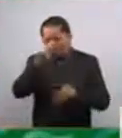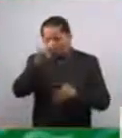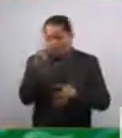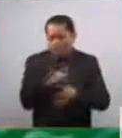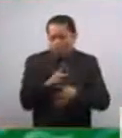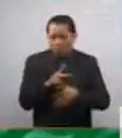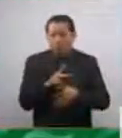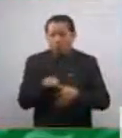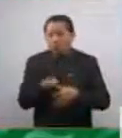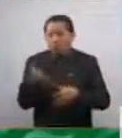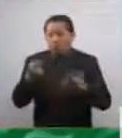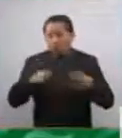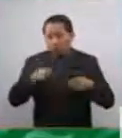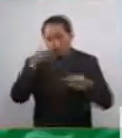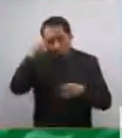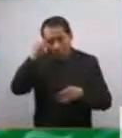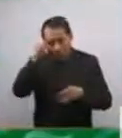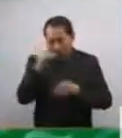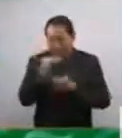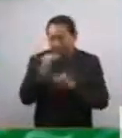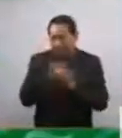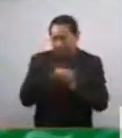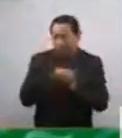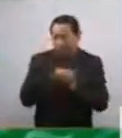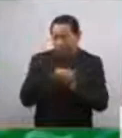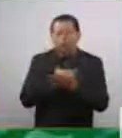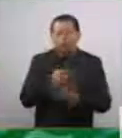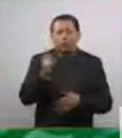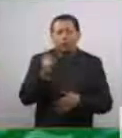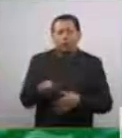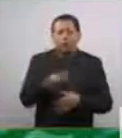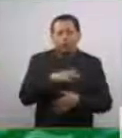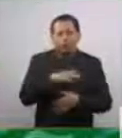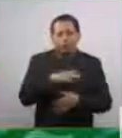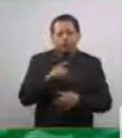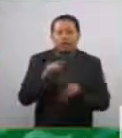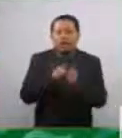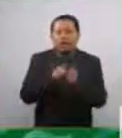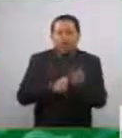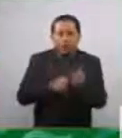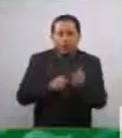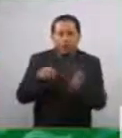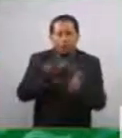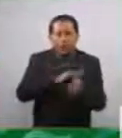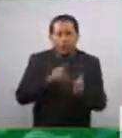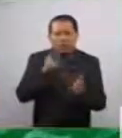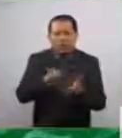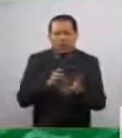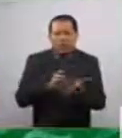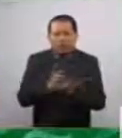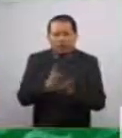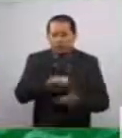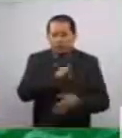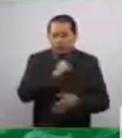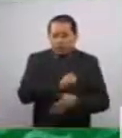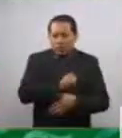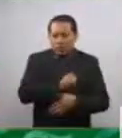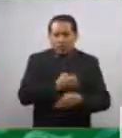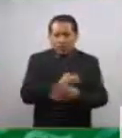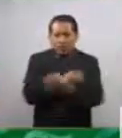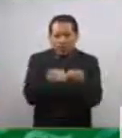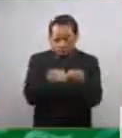no indígena. Los mayores rezagos en acceso a la salud, a la educación,